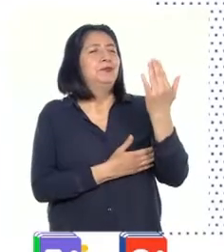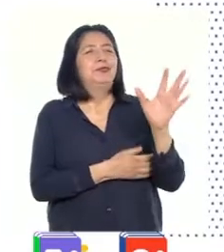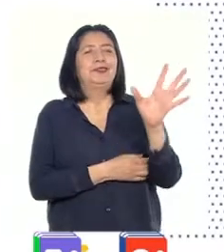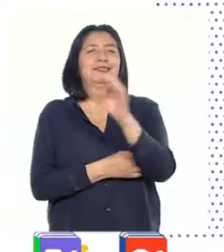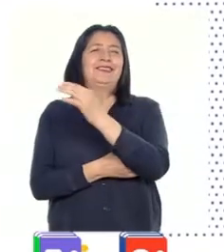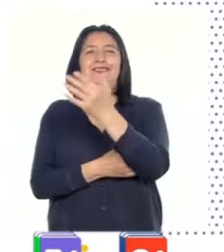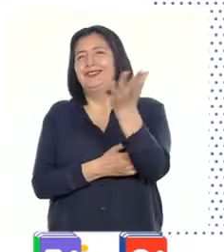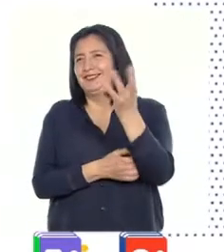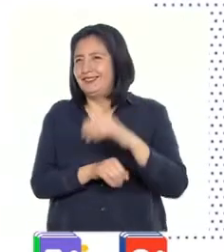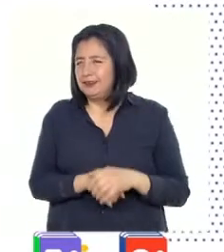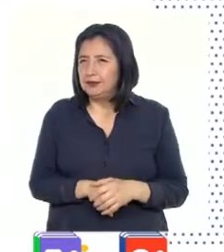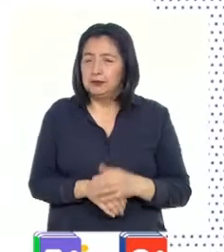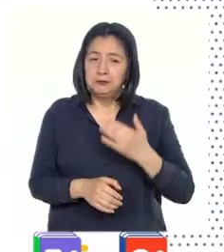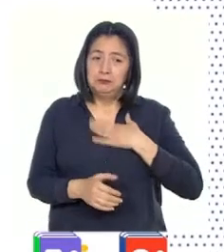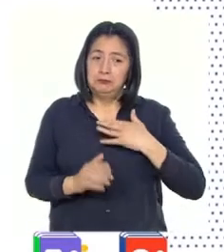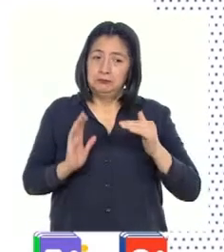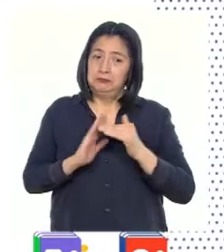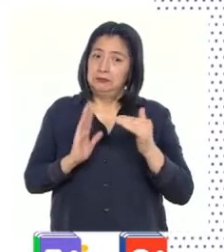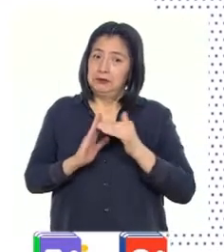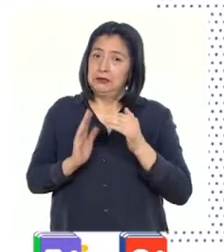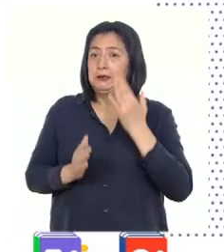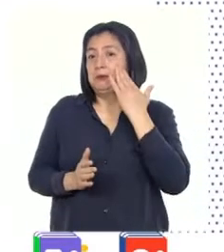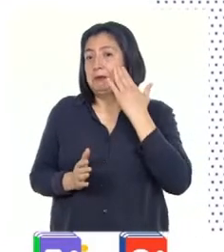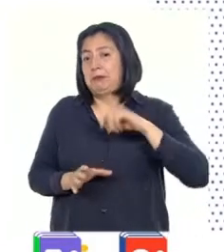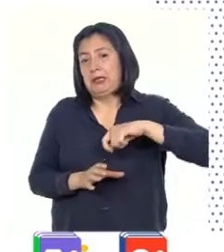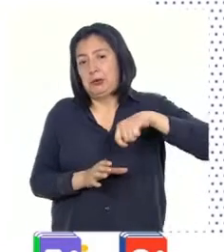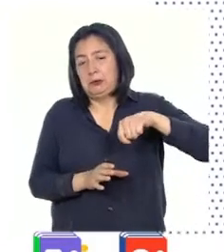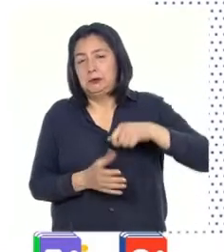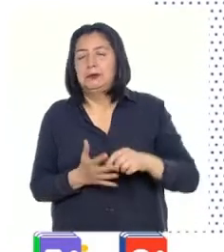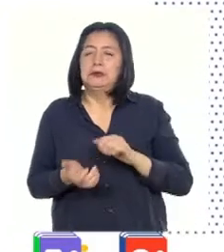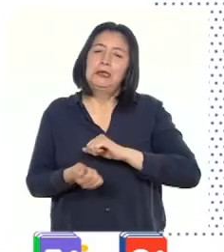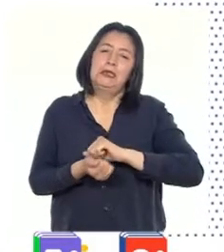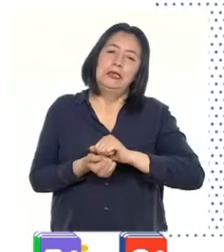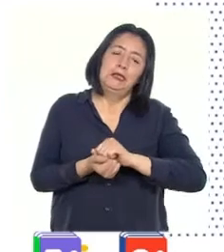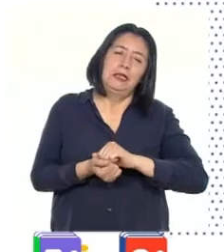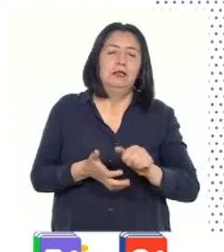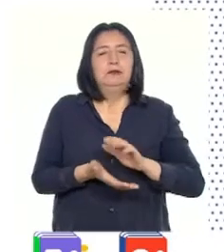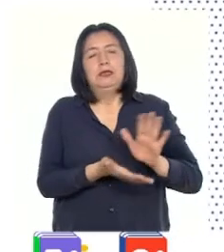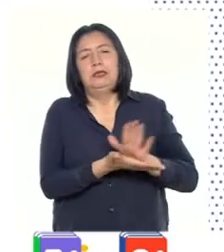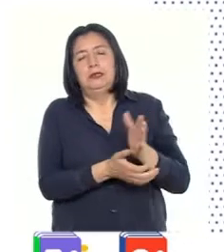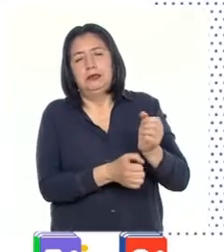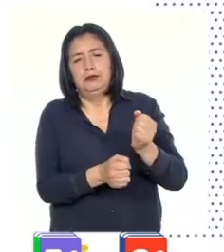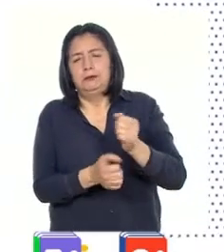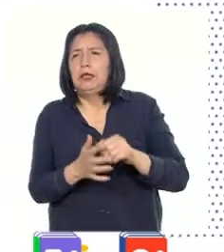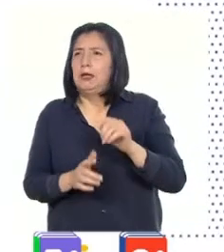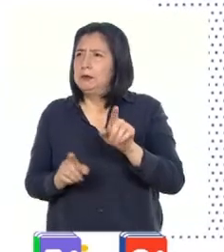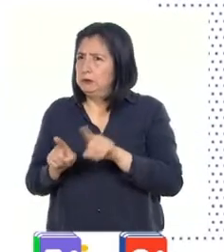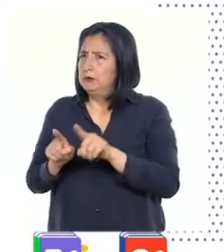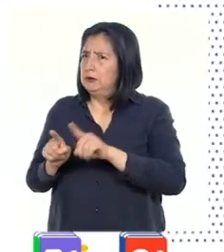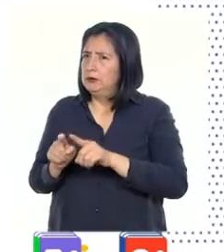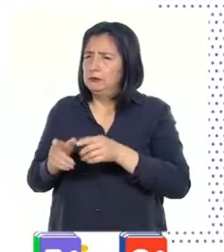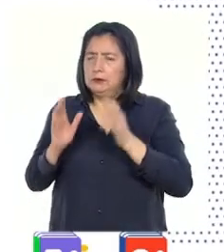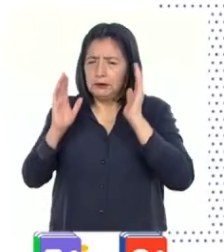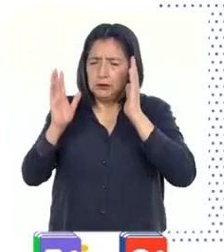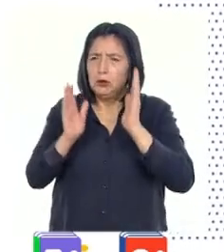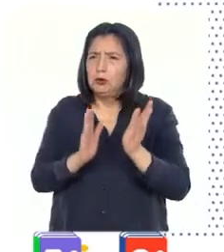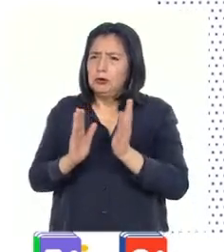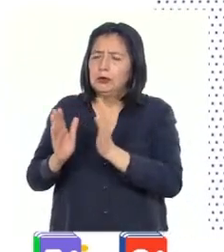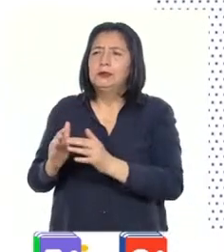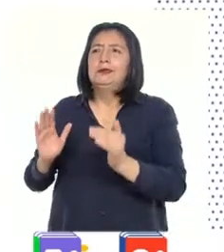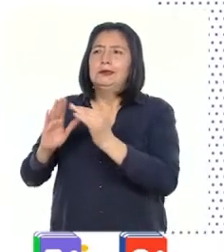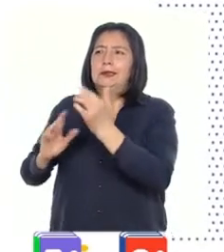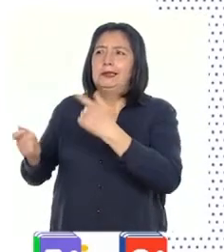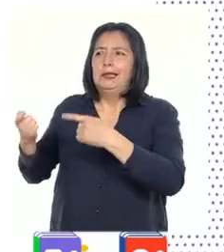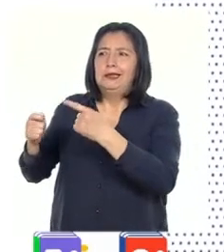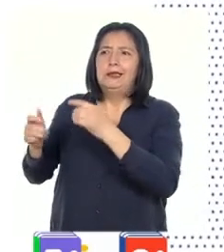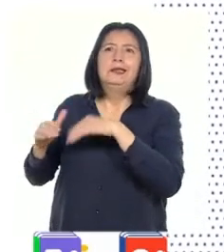todas y a todos. En mi casa mi mamá cocina, lava, limpia. Pero además atiende y organiza la bodega